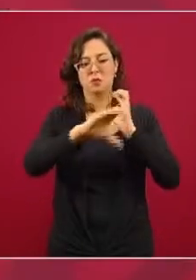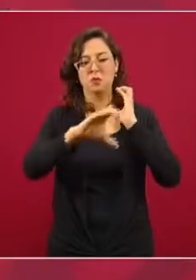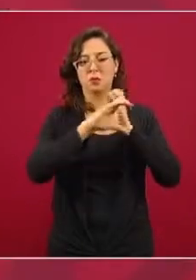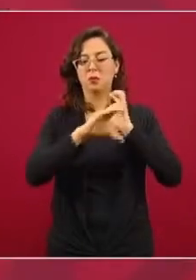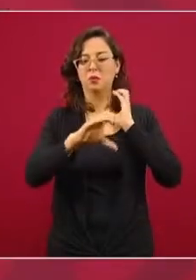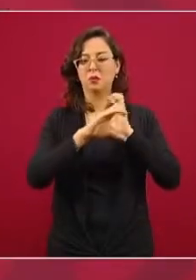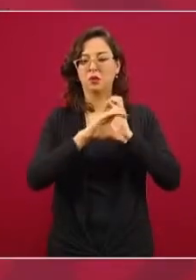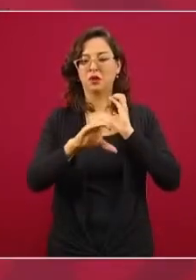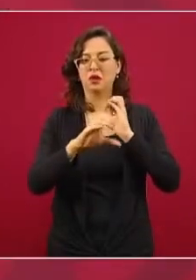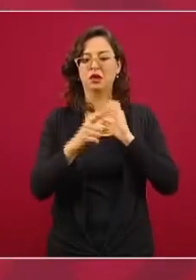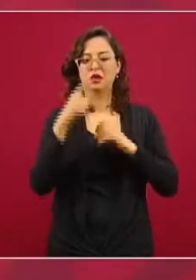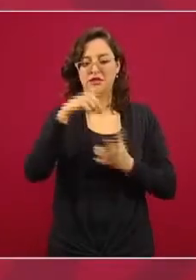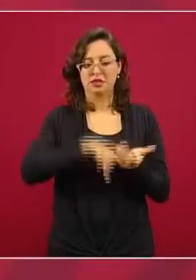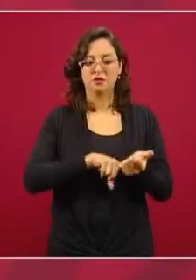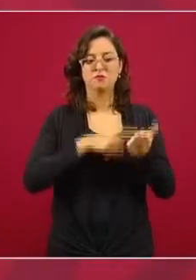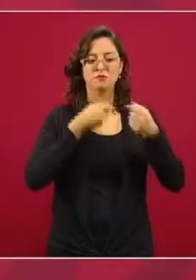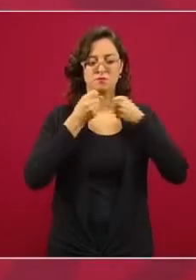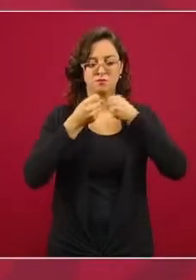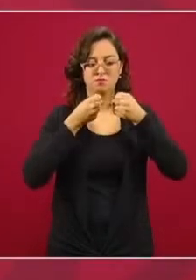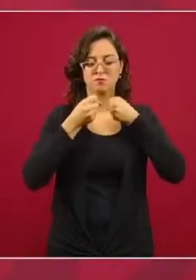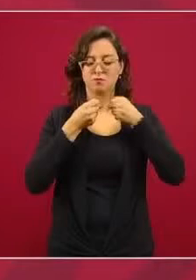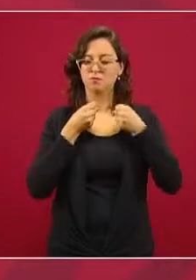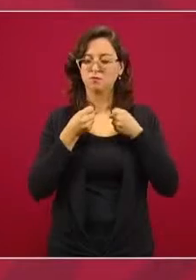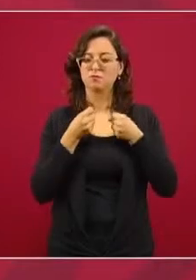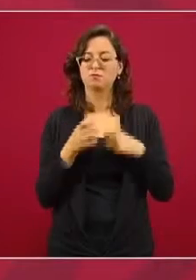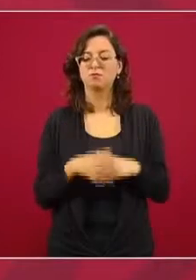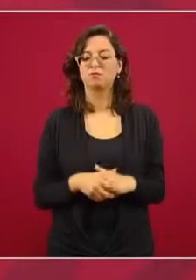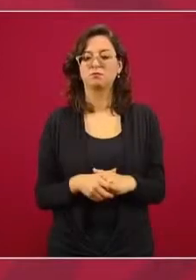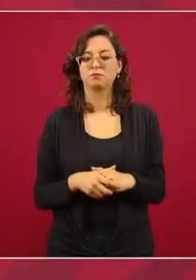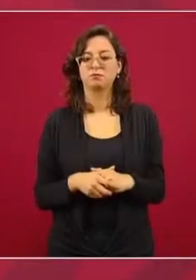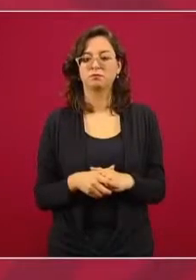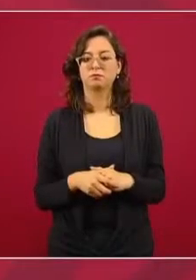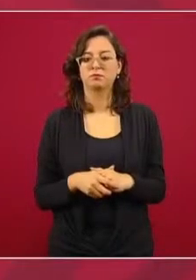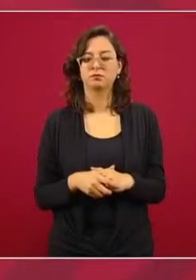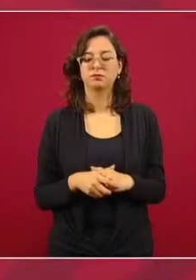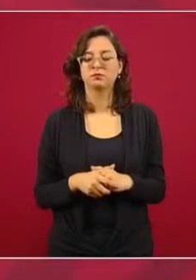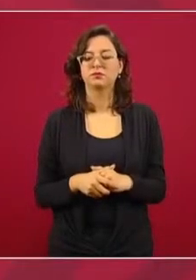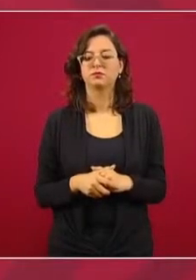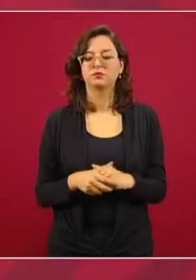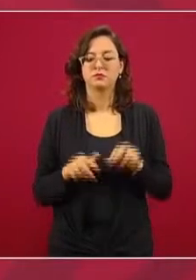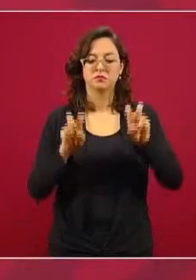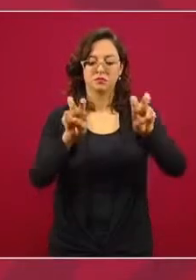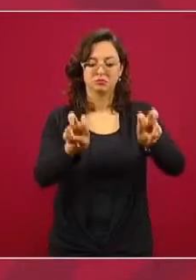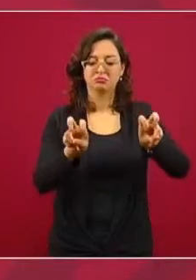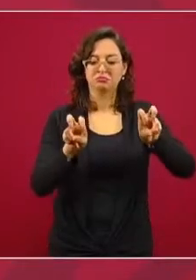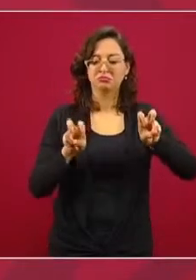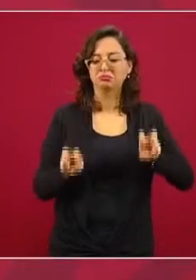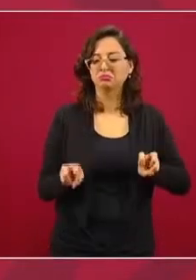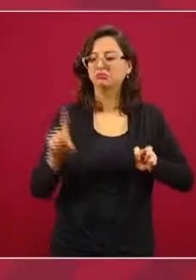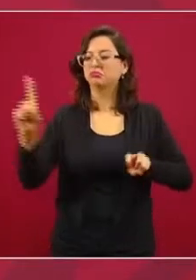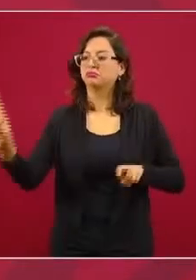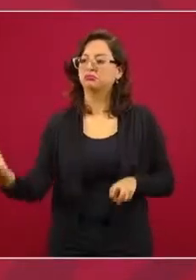con periodistas, cuando se subía el que repartía los sobres,